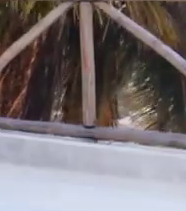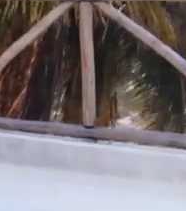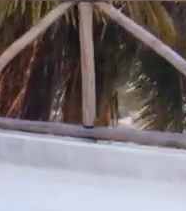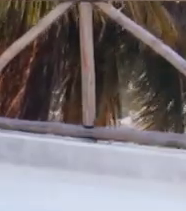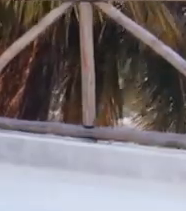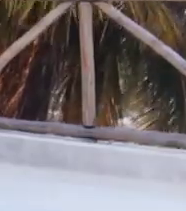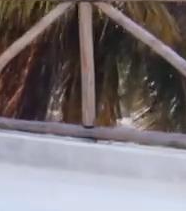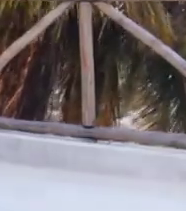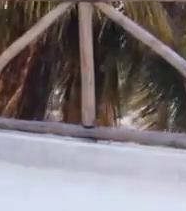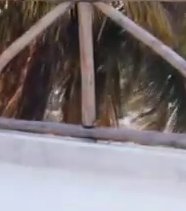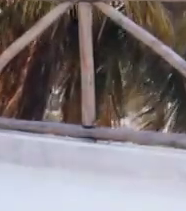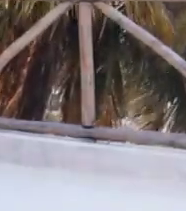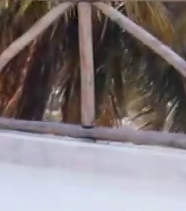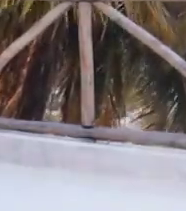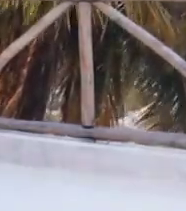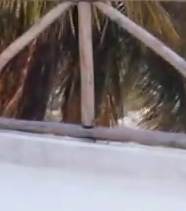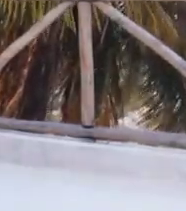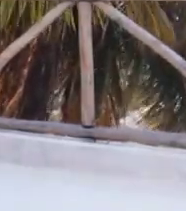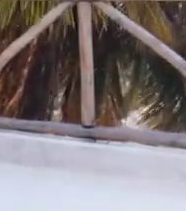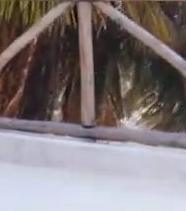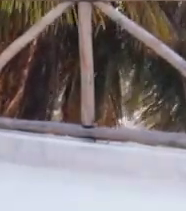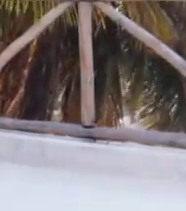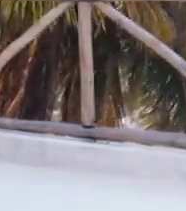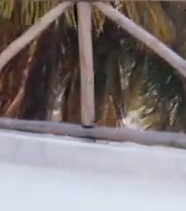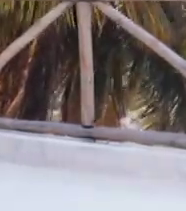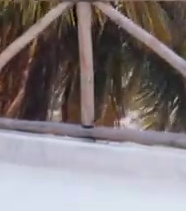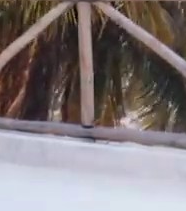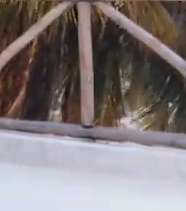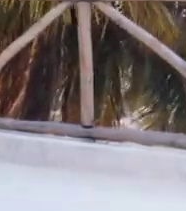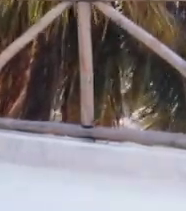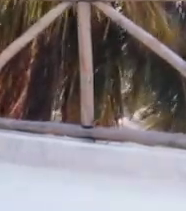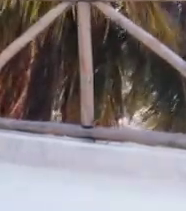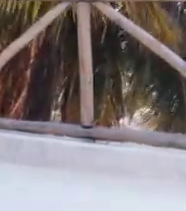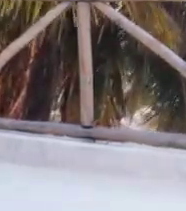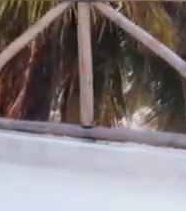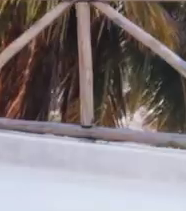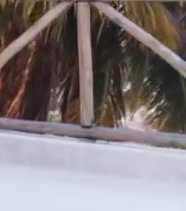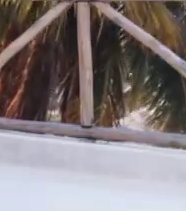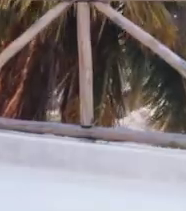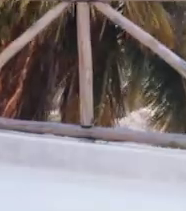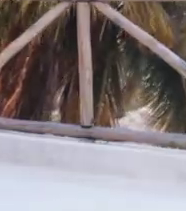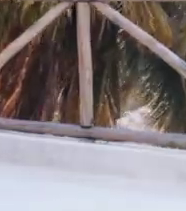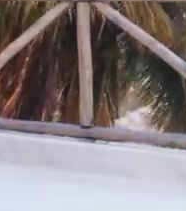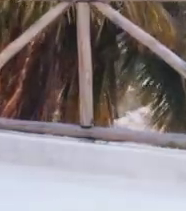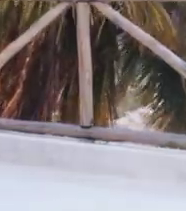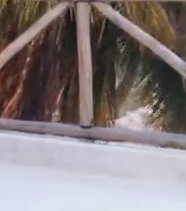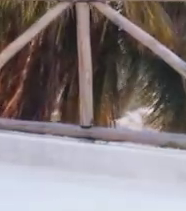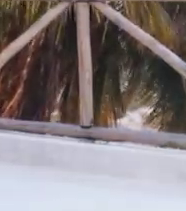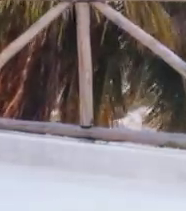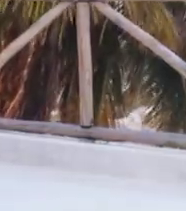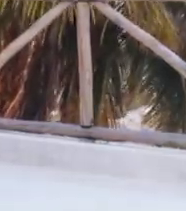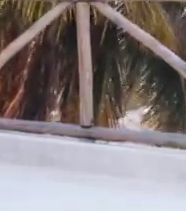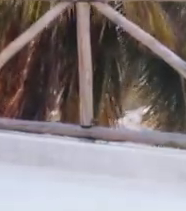Hacia el otro lado, uno, dos, tres, cuatro, cinco,